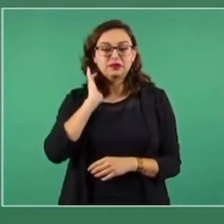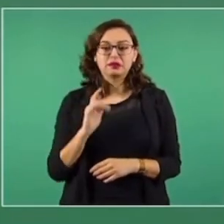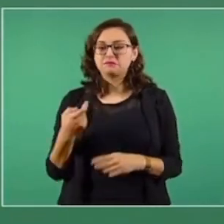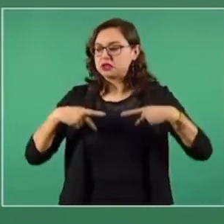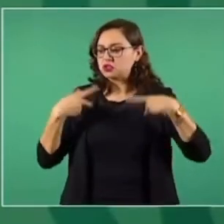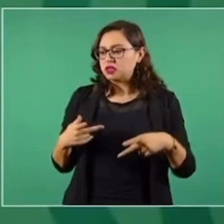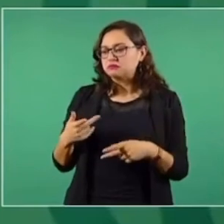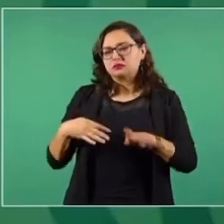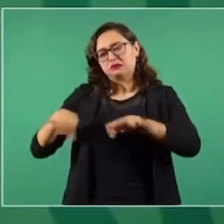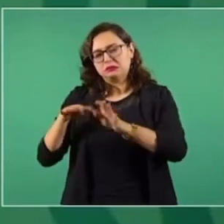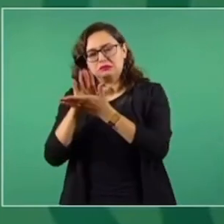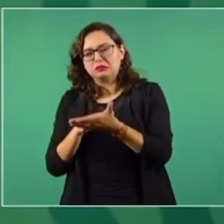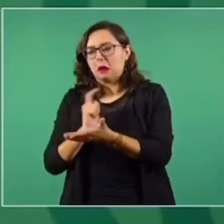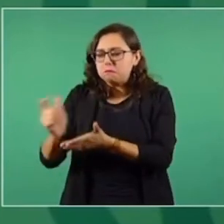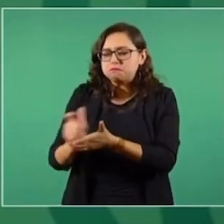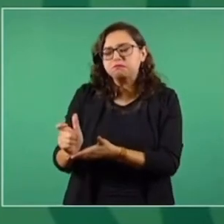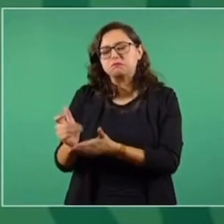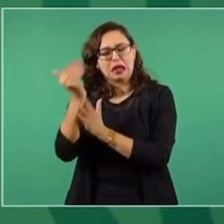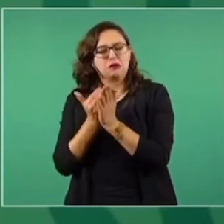a 100 mil,